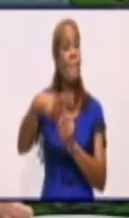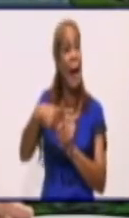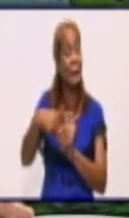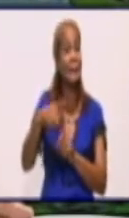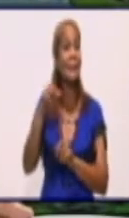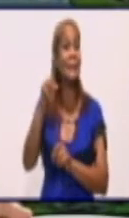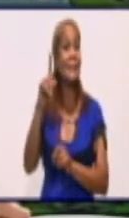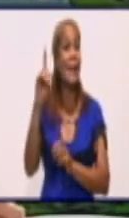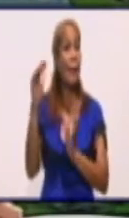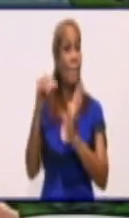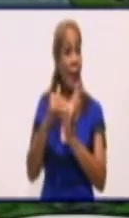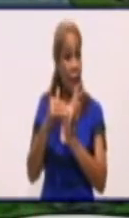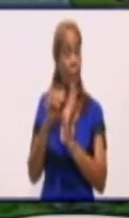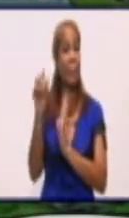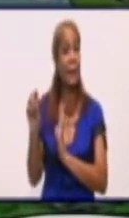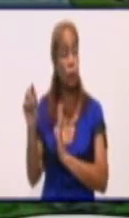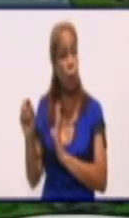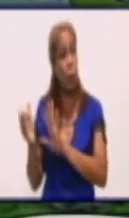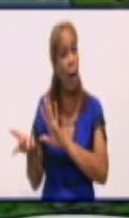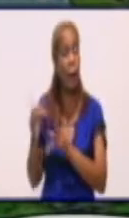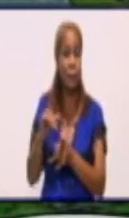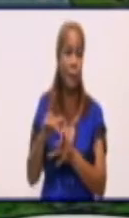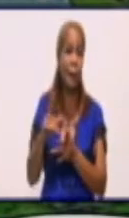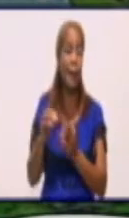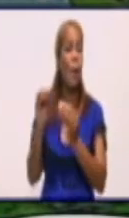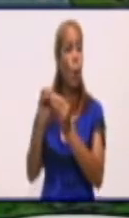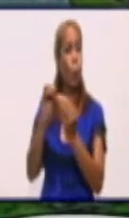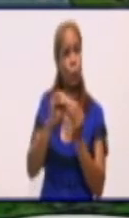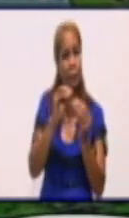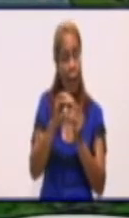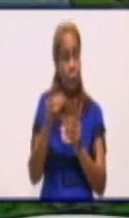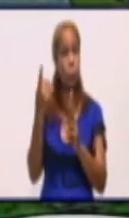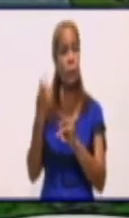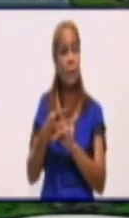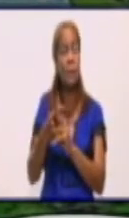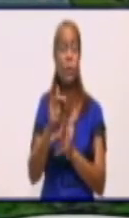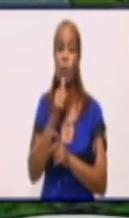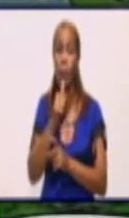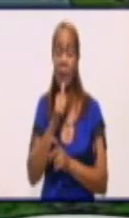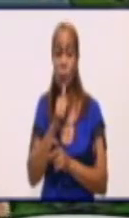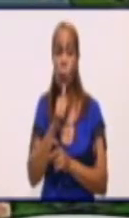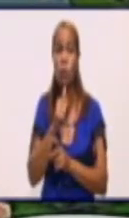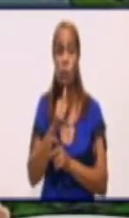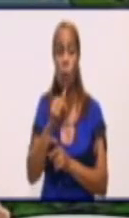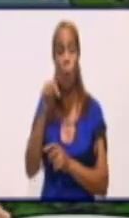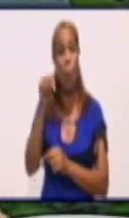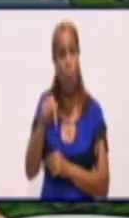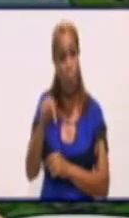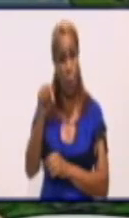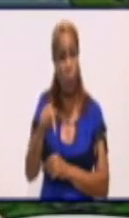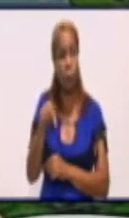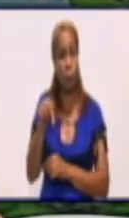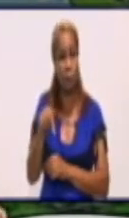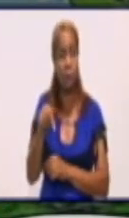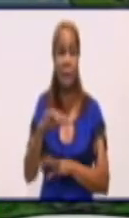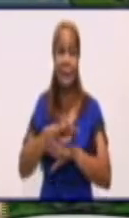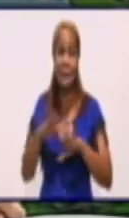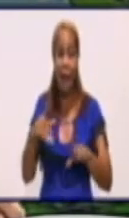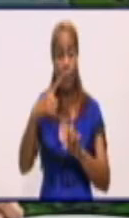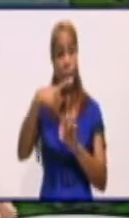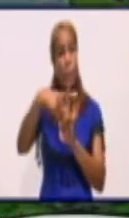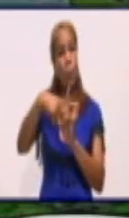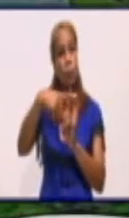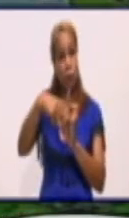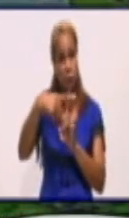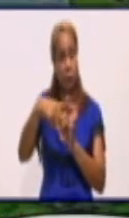entre contactos y sospechosos. Hoy 200 casos confirmados, pacientes que están padeciendo la enfermedad a la